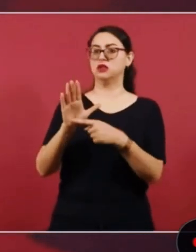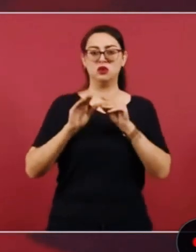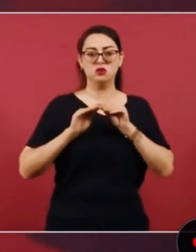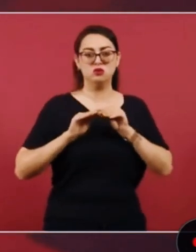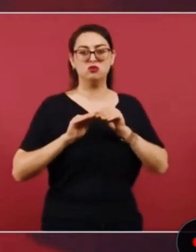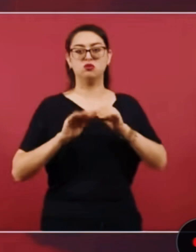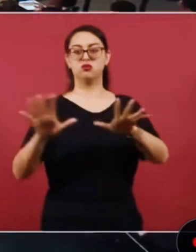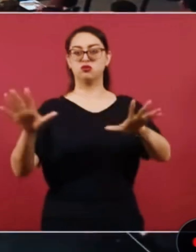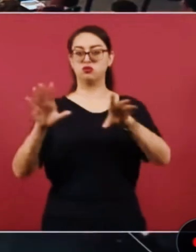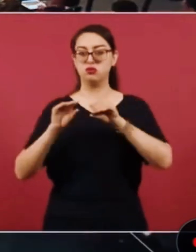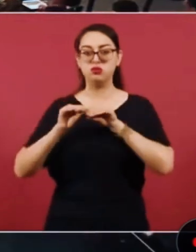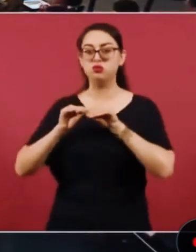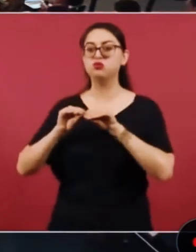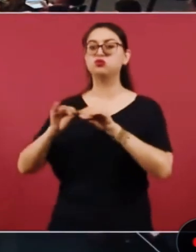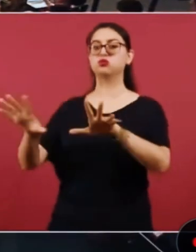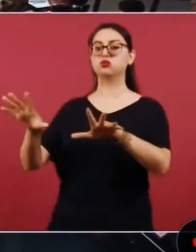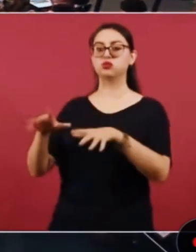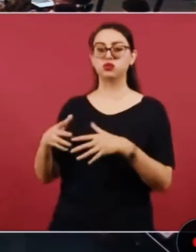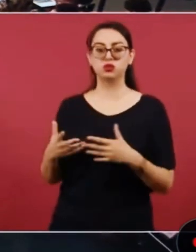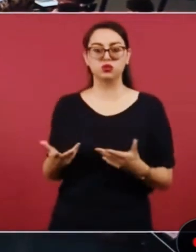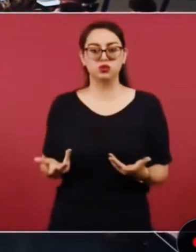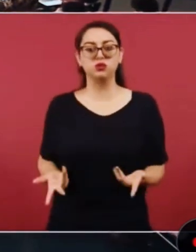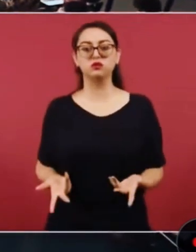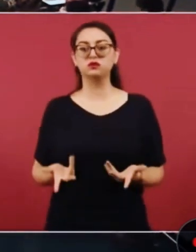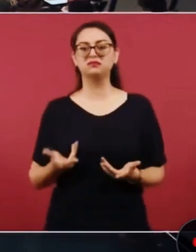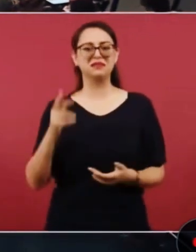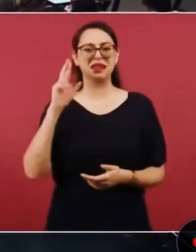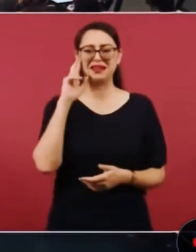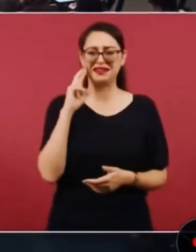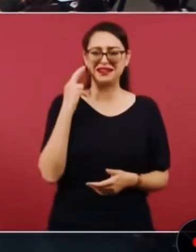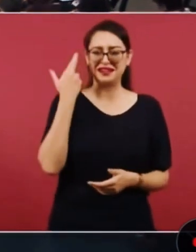y que hablamos de que no hay razas